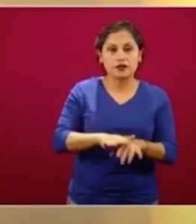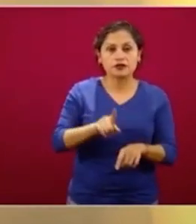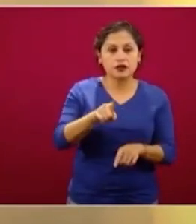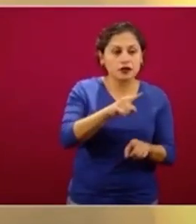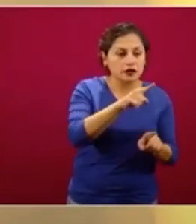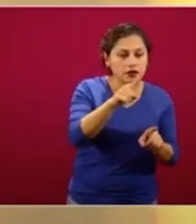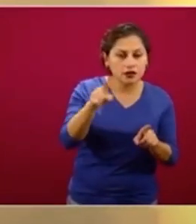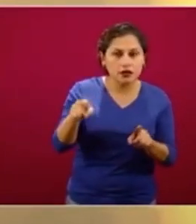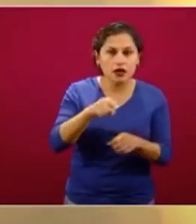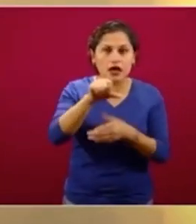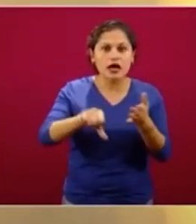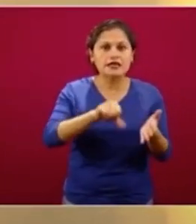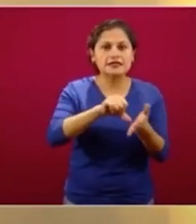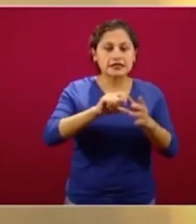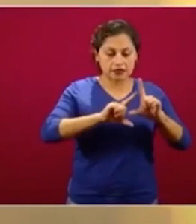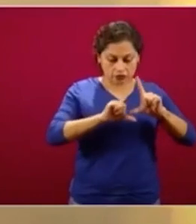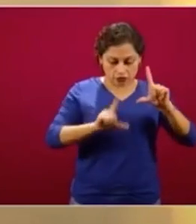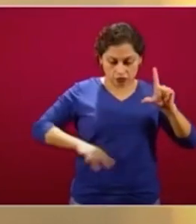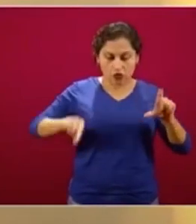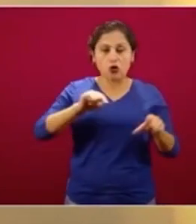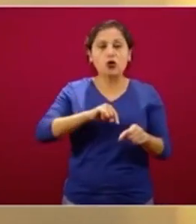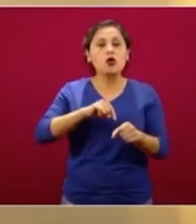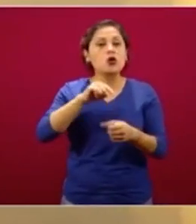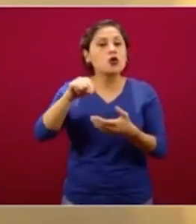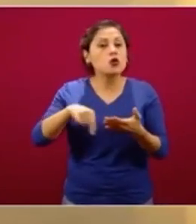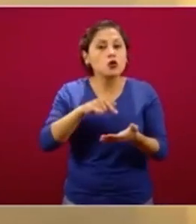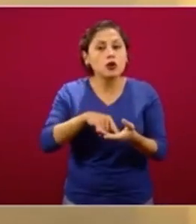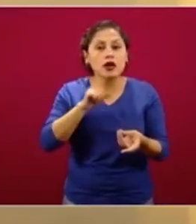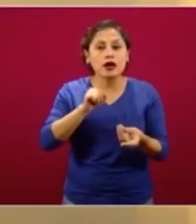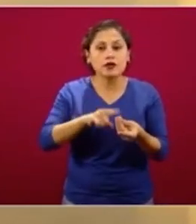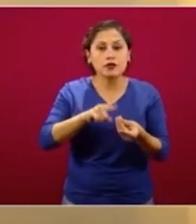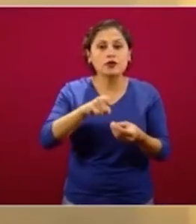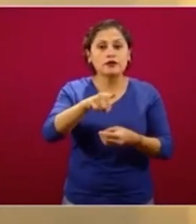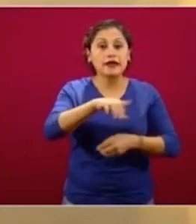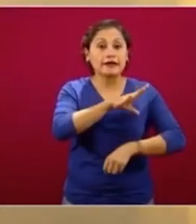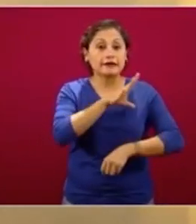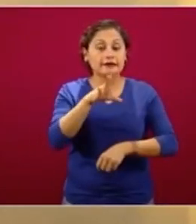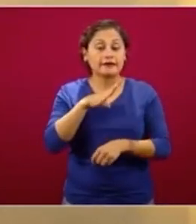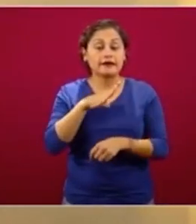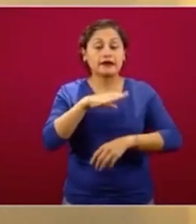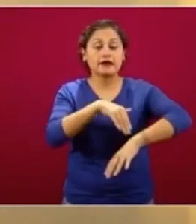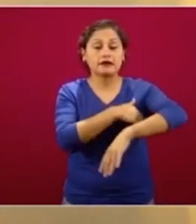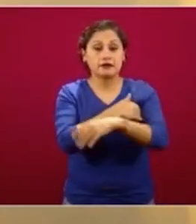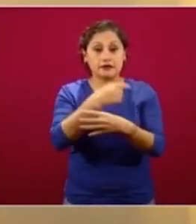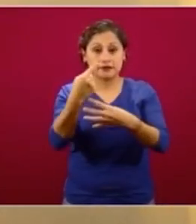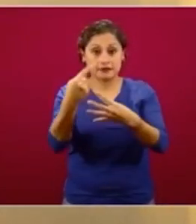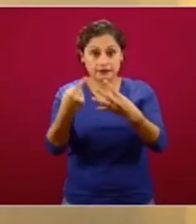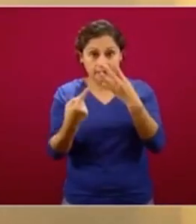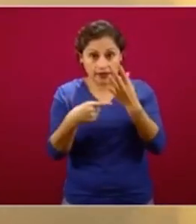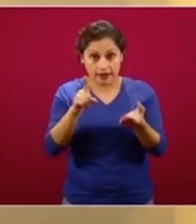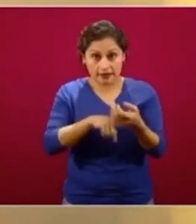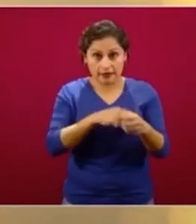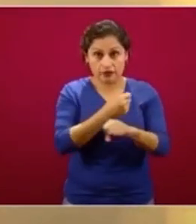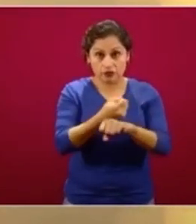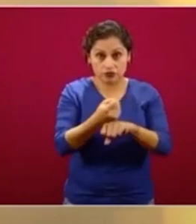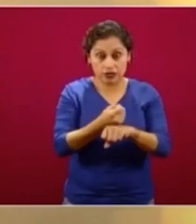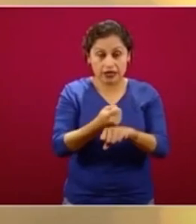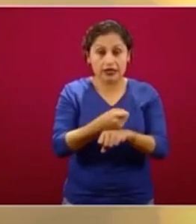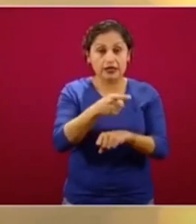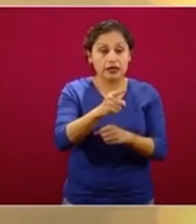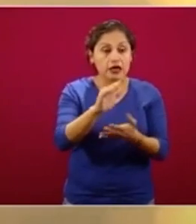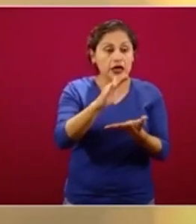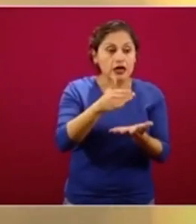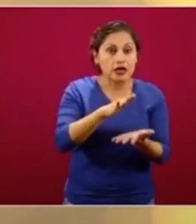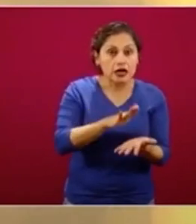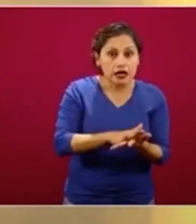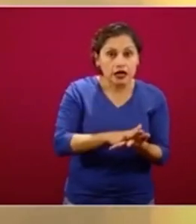mostrando niveles críticos de reservas de componentes sanguíneos. ¿Para qué? Para poder abastecer de ese banco de sangre